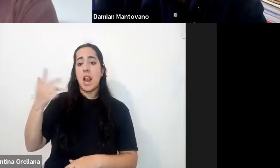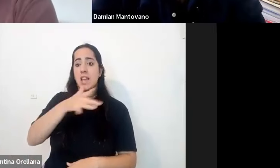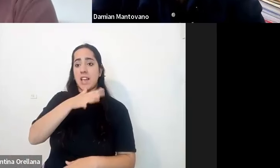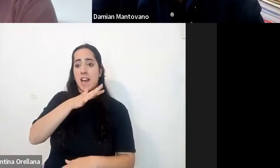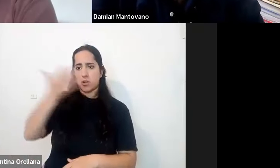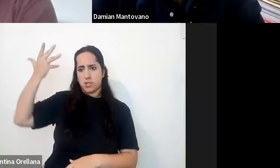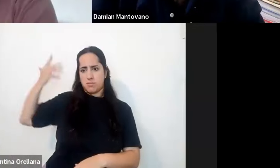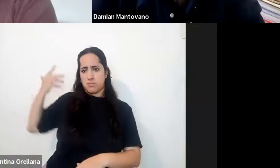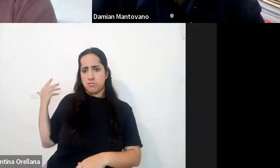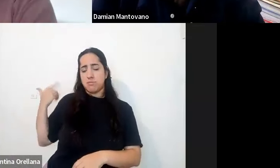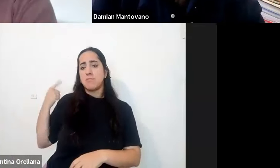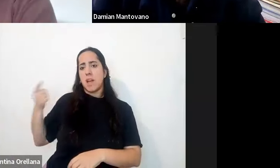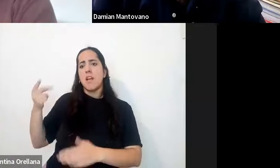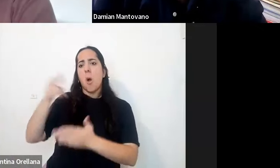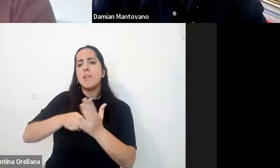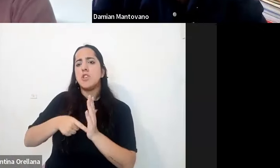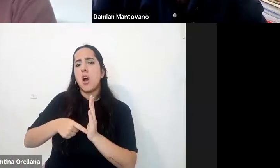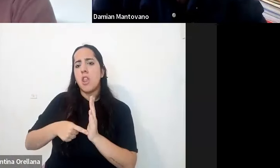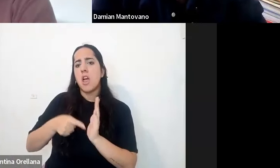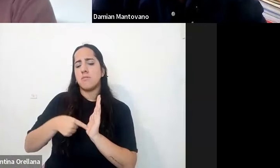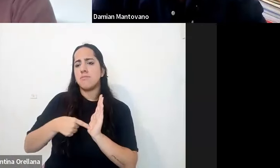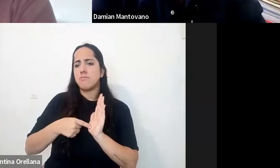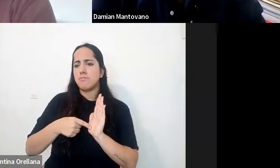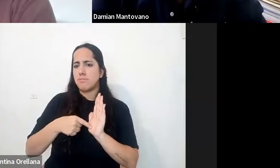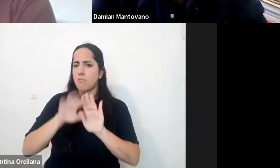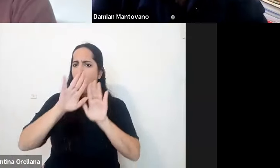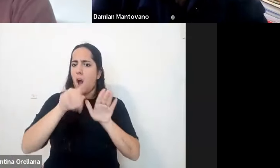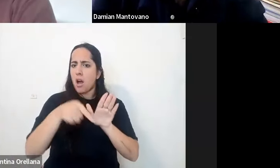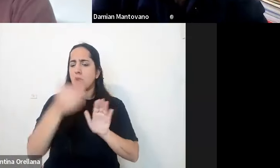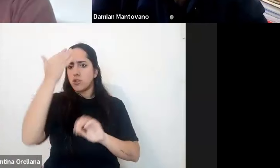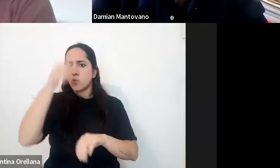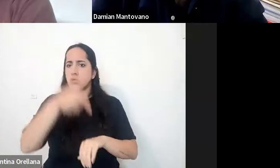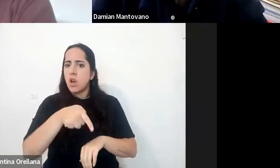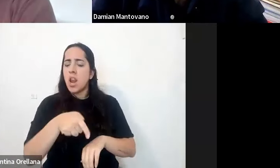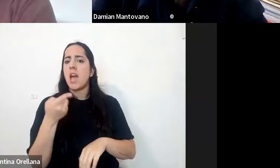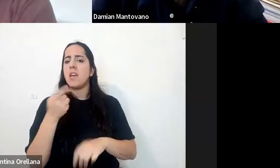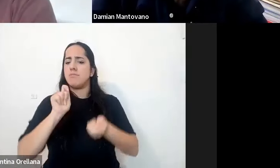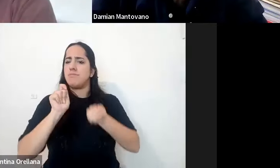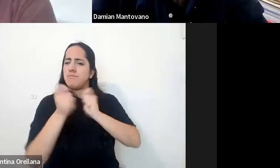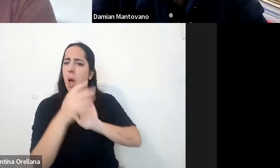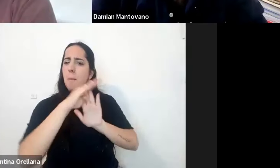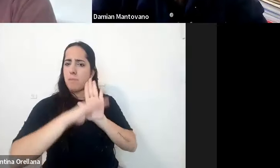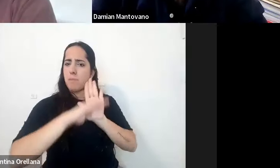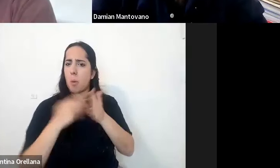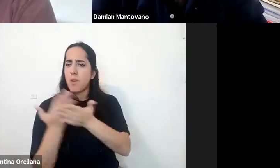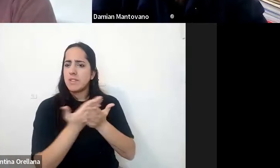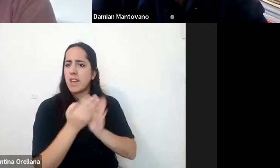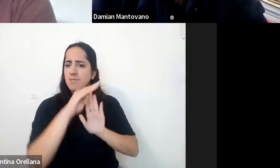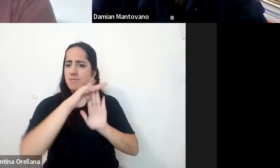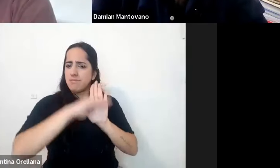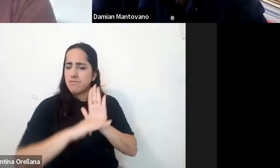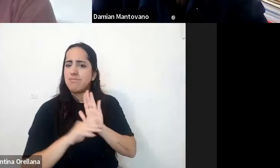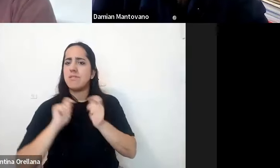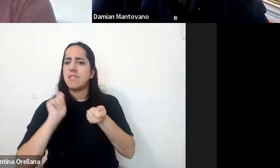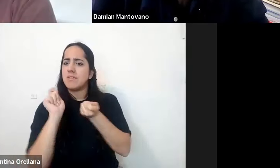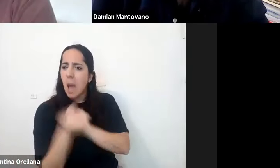esta convención tiene una jerarquía constitucional lo cual reconfigura las propuestas y cambia un poco los paradigmas